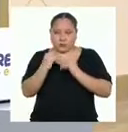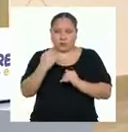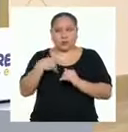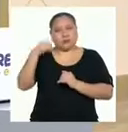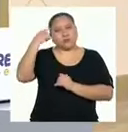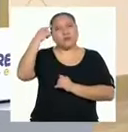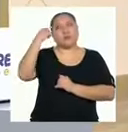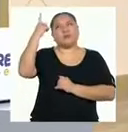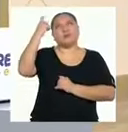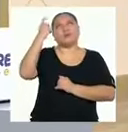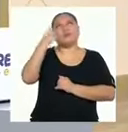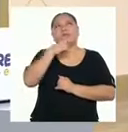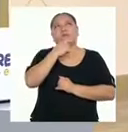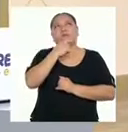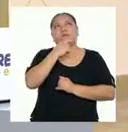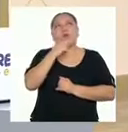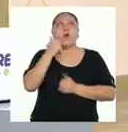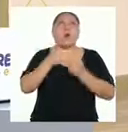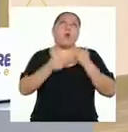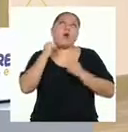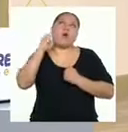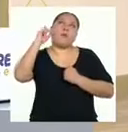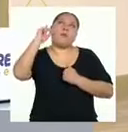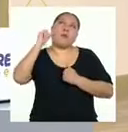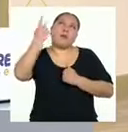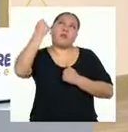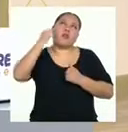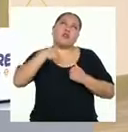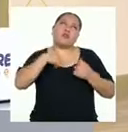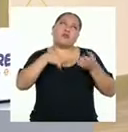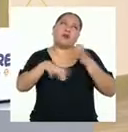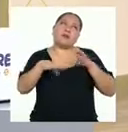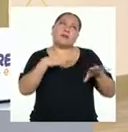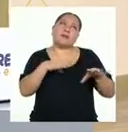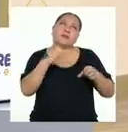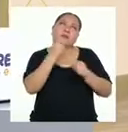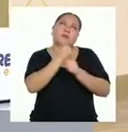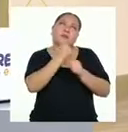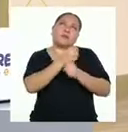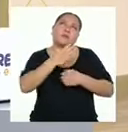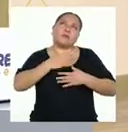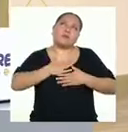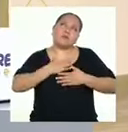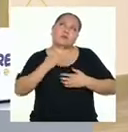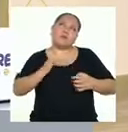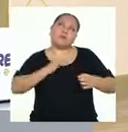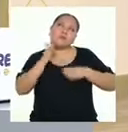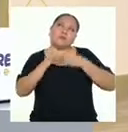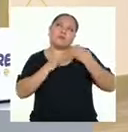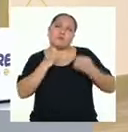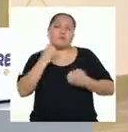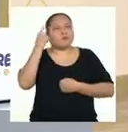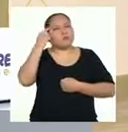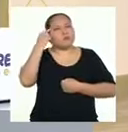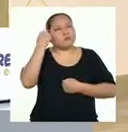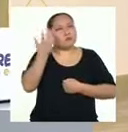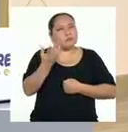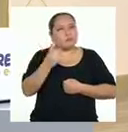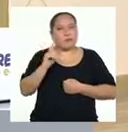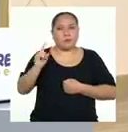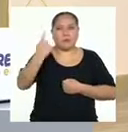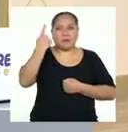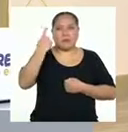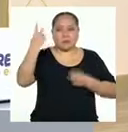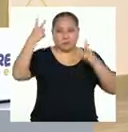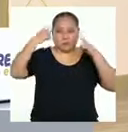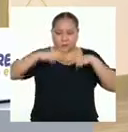planteé preguntándome, ¿qué es lo primero que tengo que hacer para trabajar en mi bienestar emocional? Y pensé que lo primero es